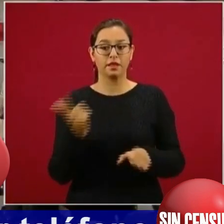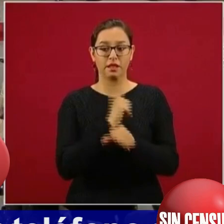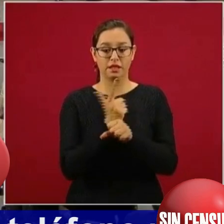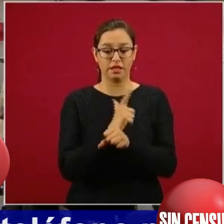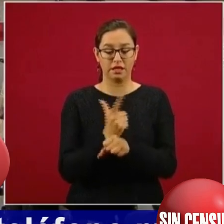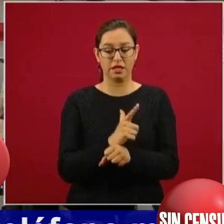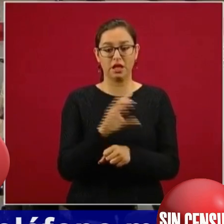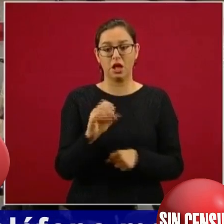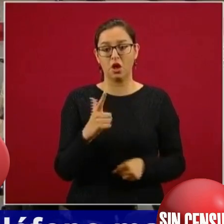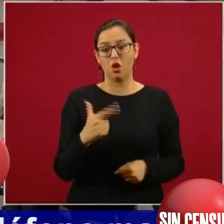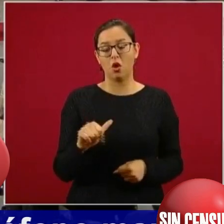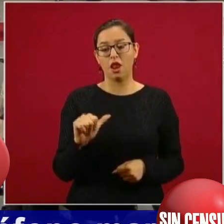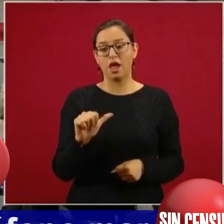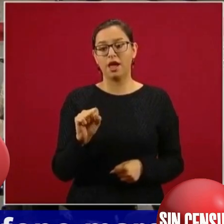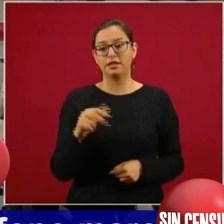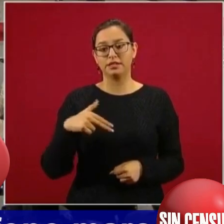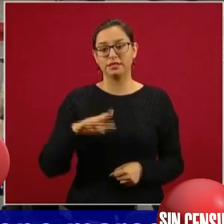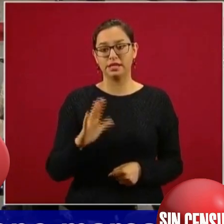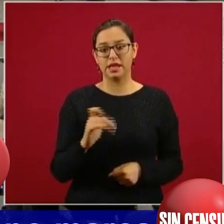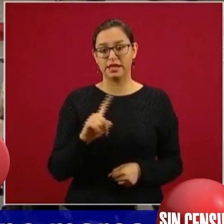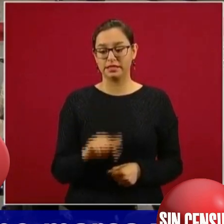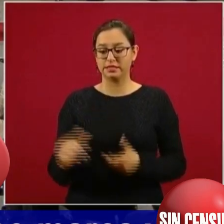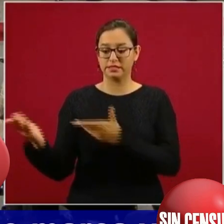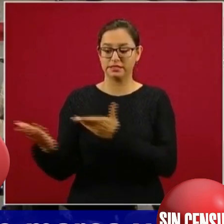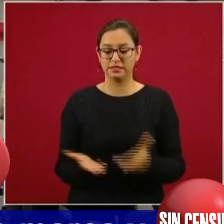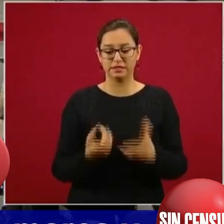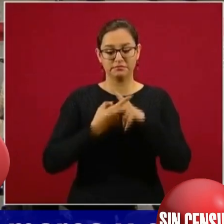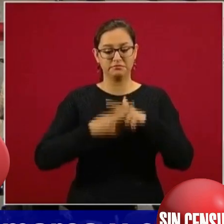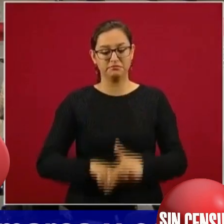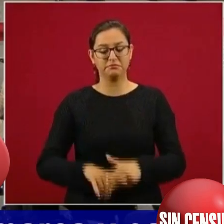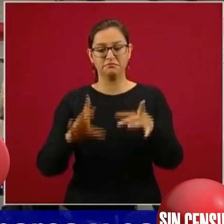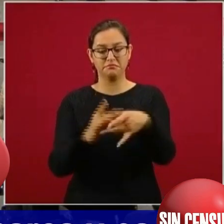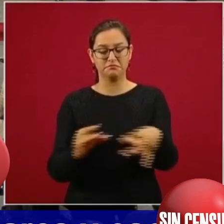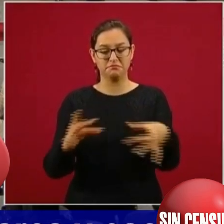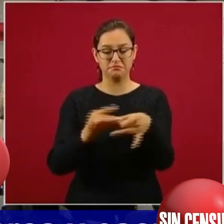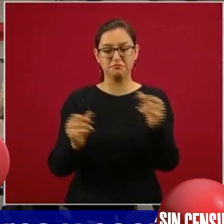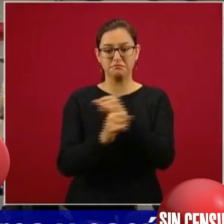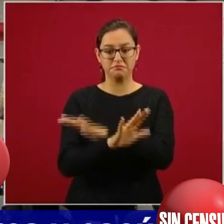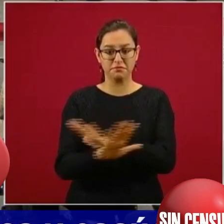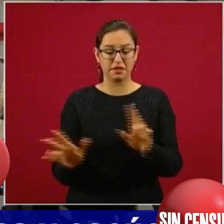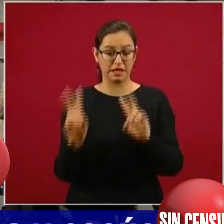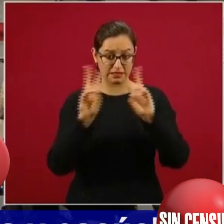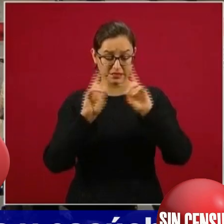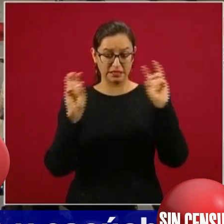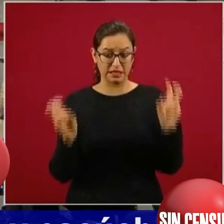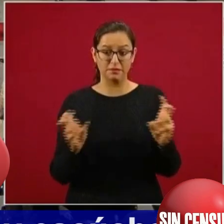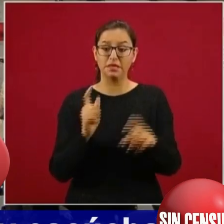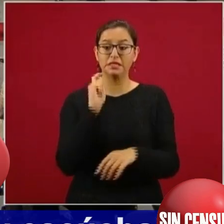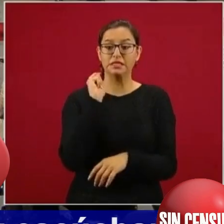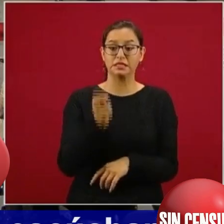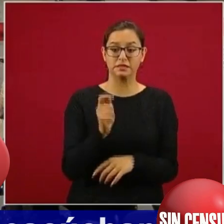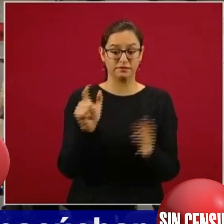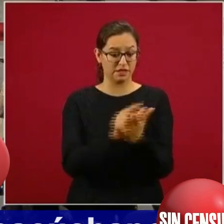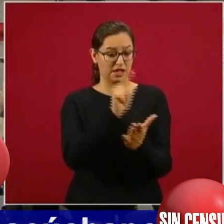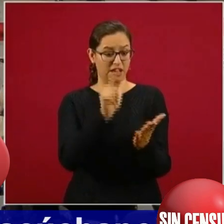va a empezar, va a dar la introducción, lo que tiene que ver con la legalidad.